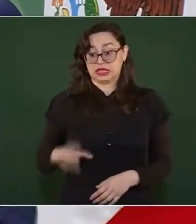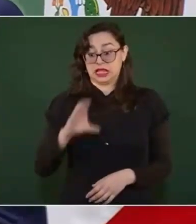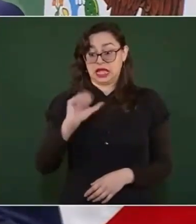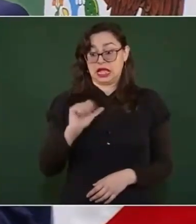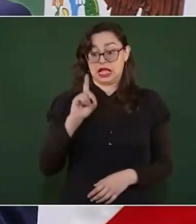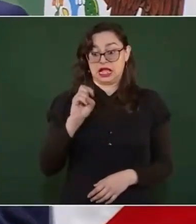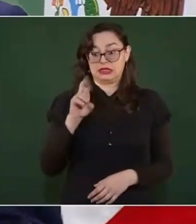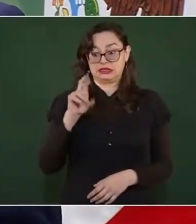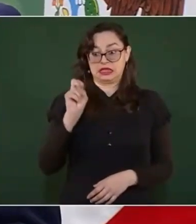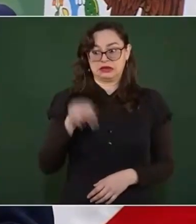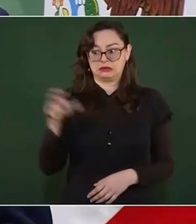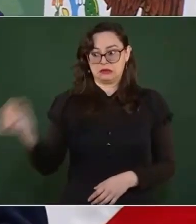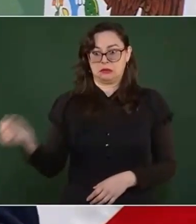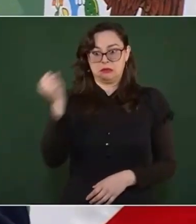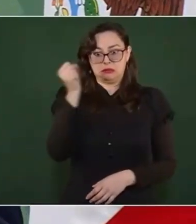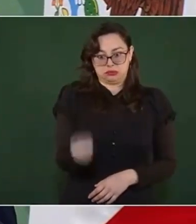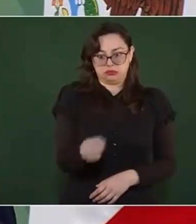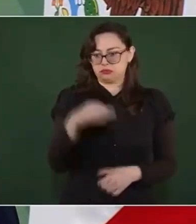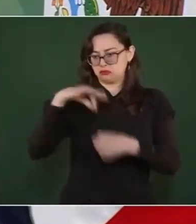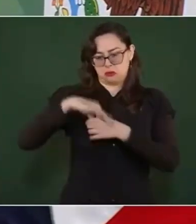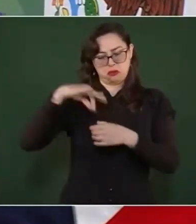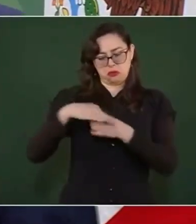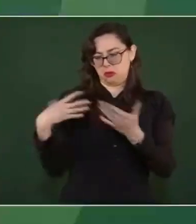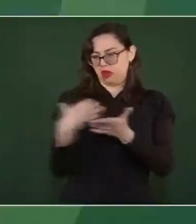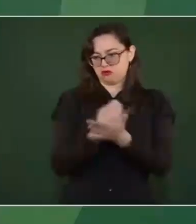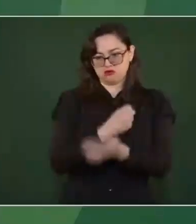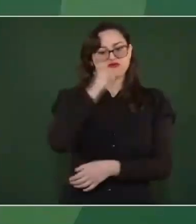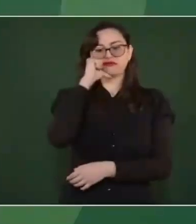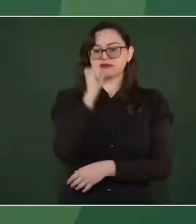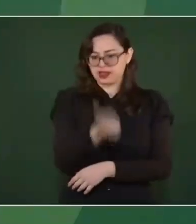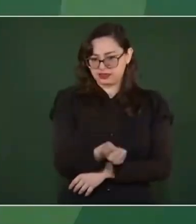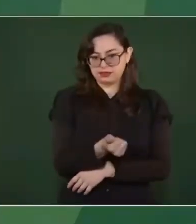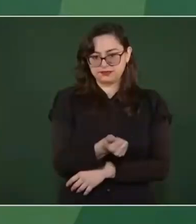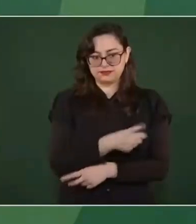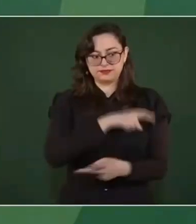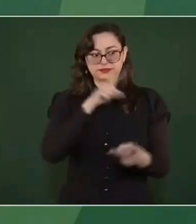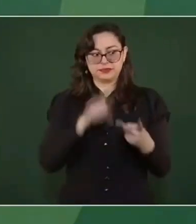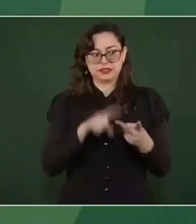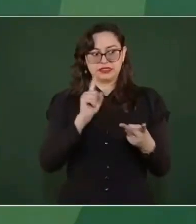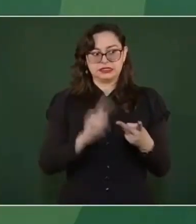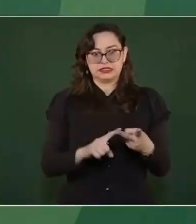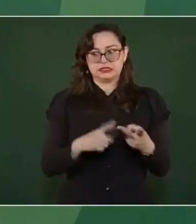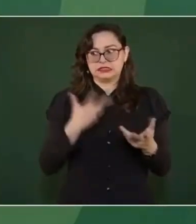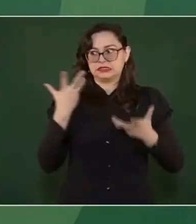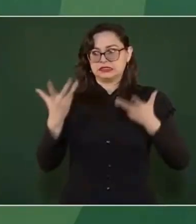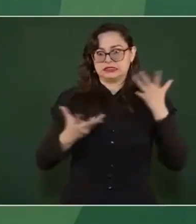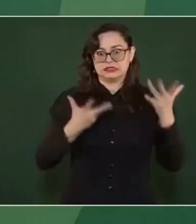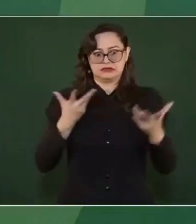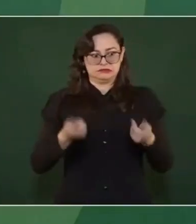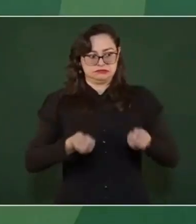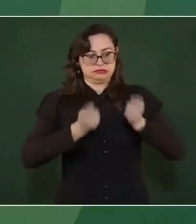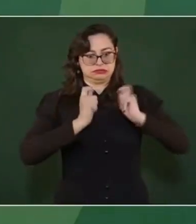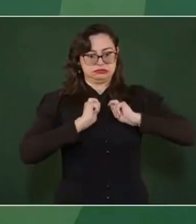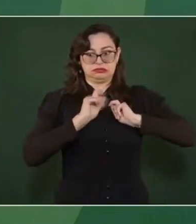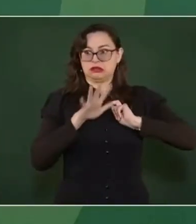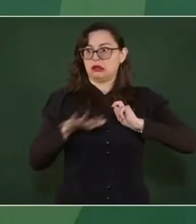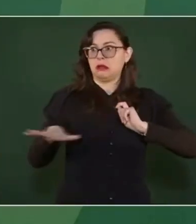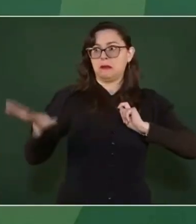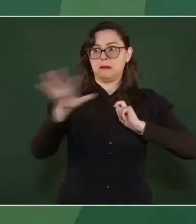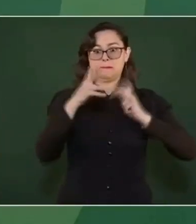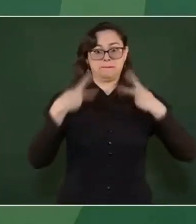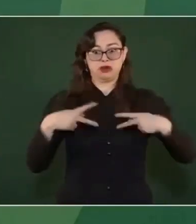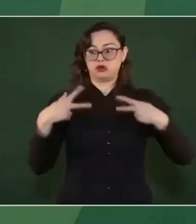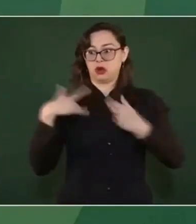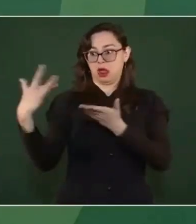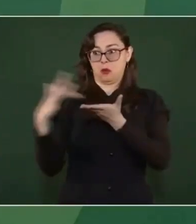Primero demuestra que no tiene autoridad moral, que no